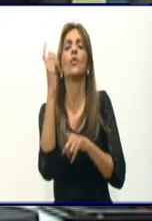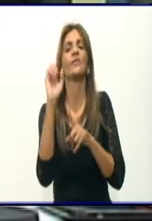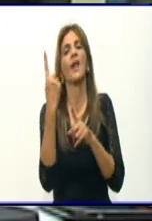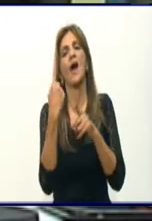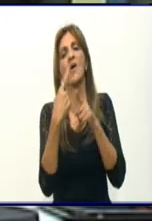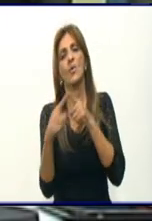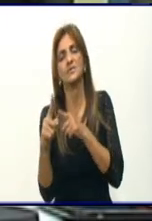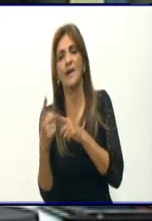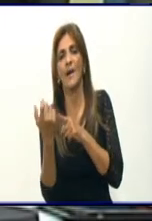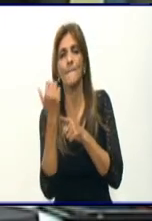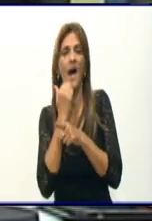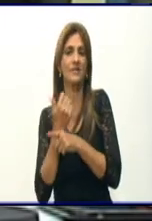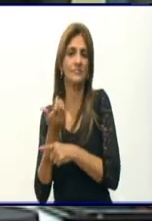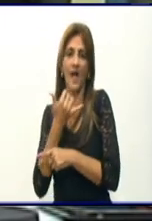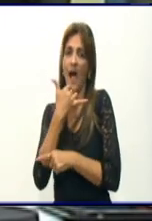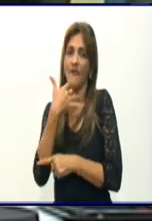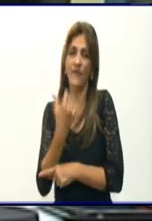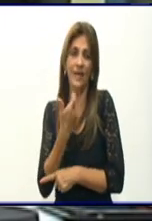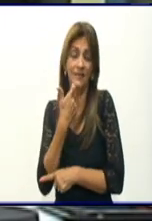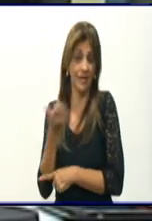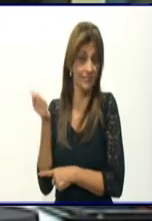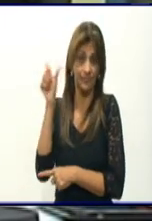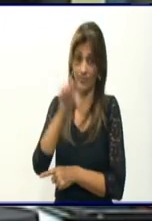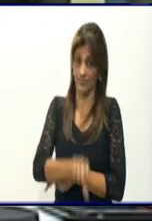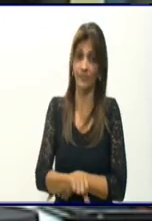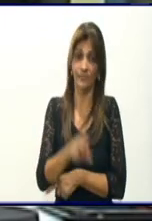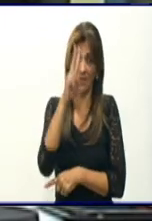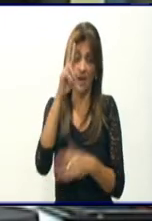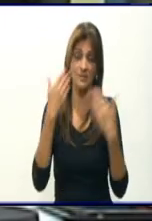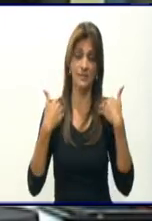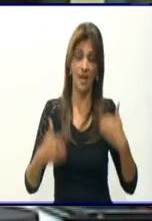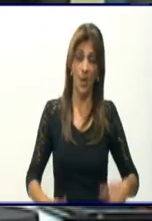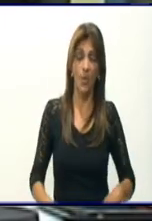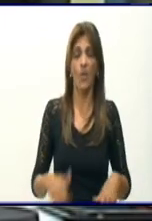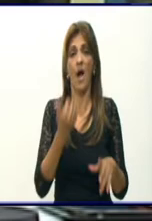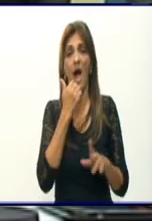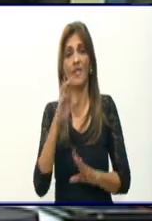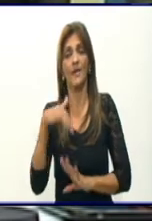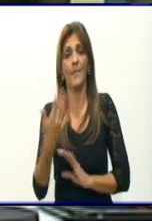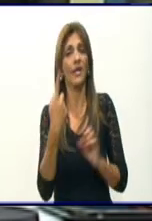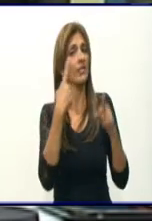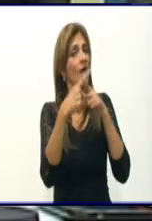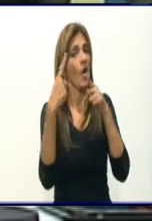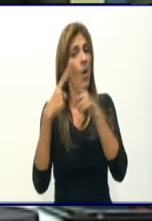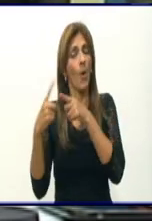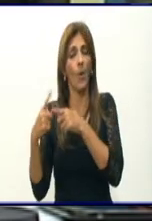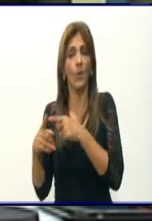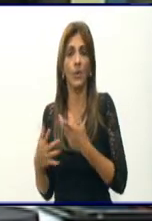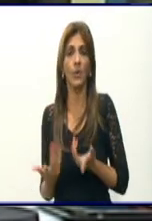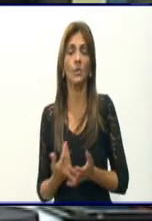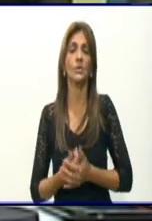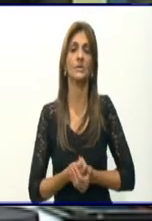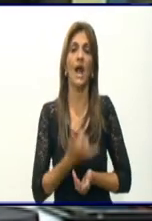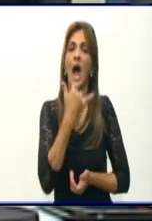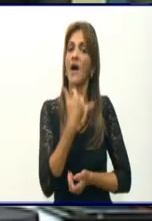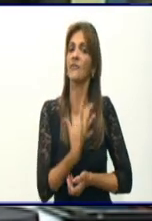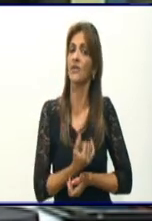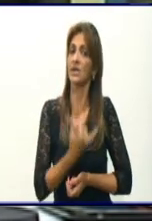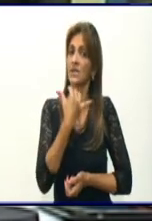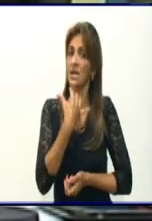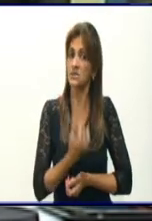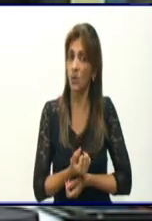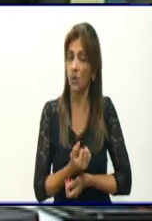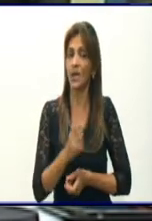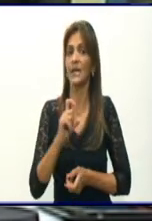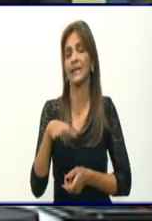dañinos que tiene además de los efectos colaterales y de las afecciones que puede dejar